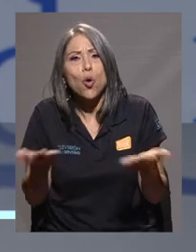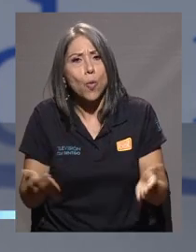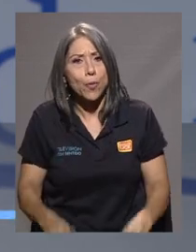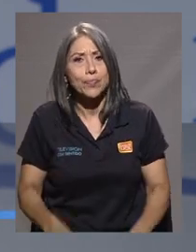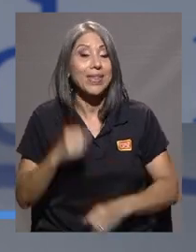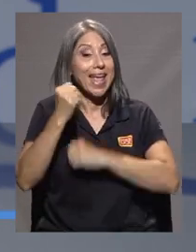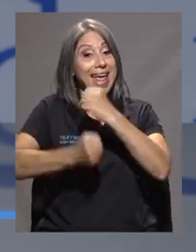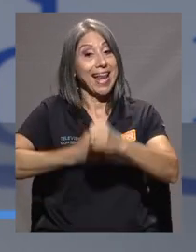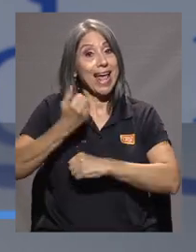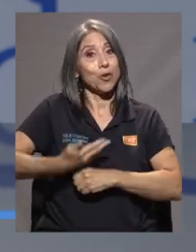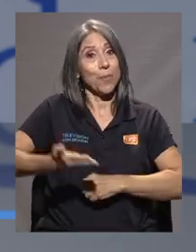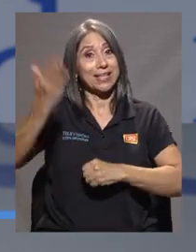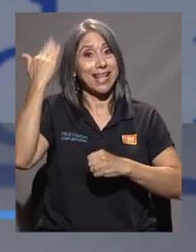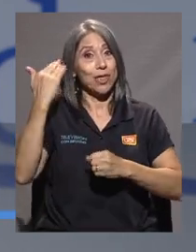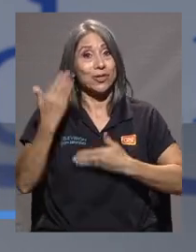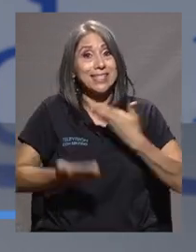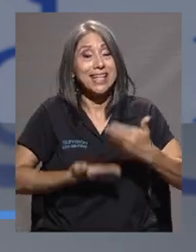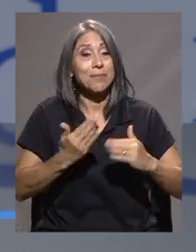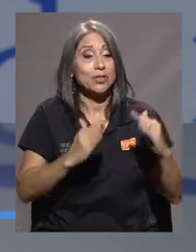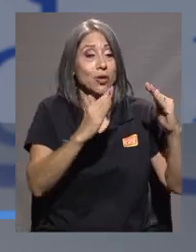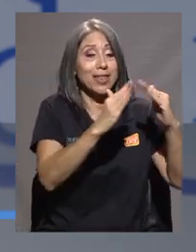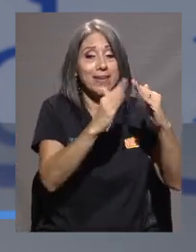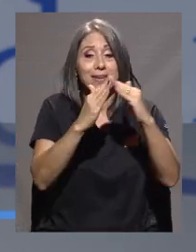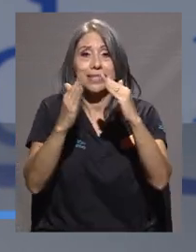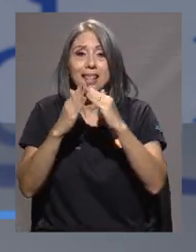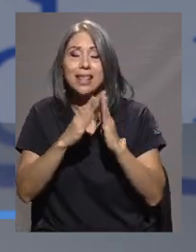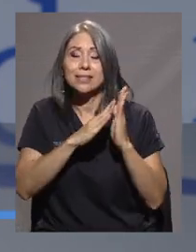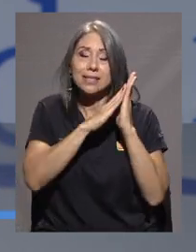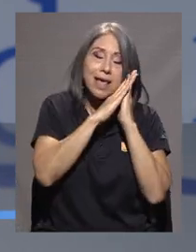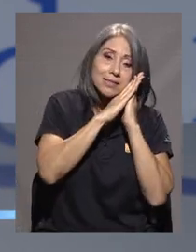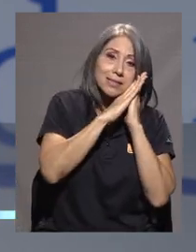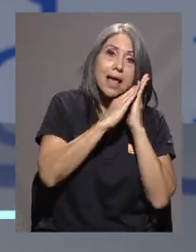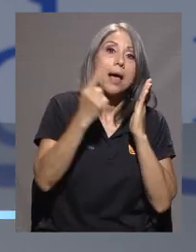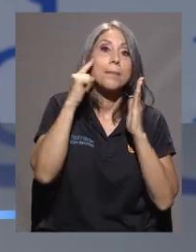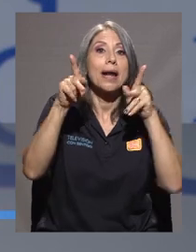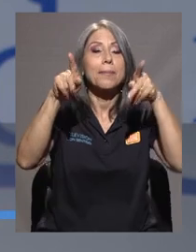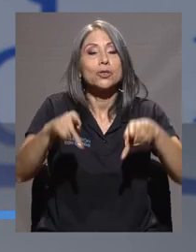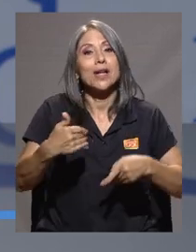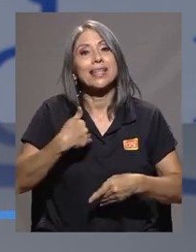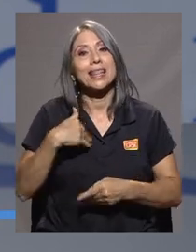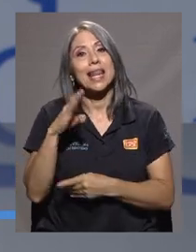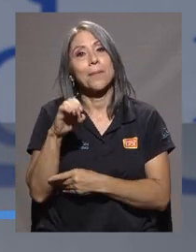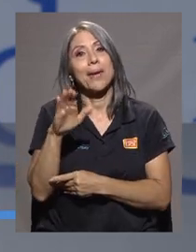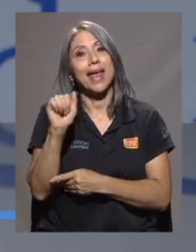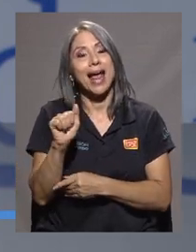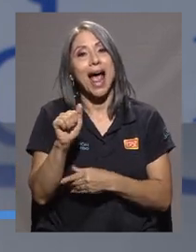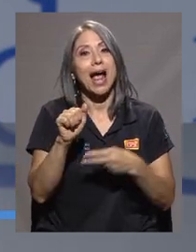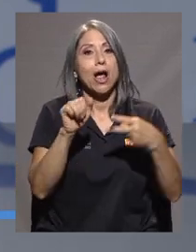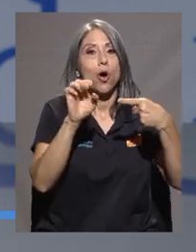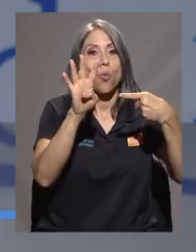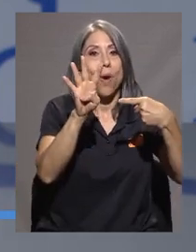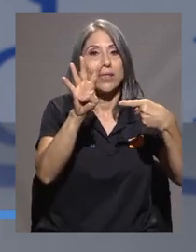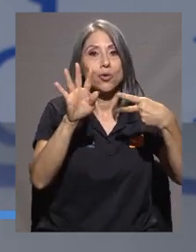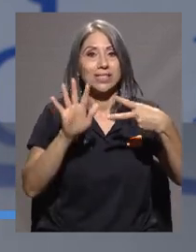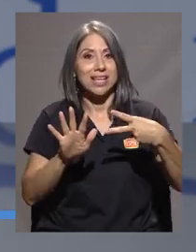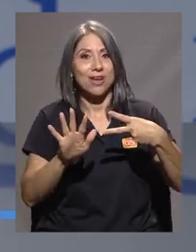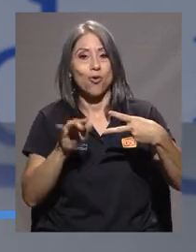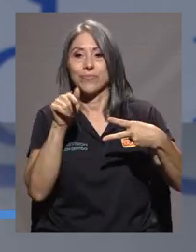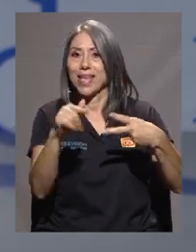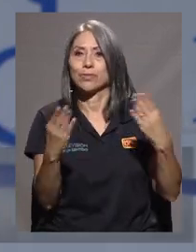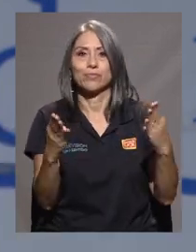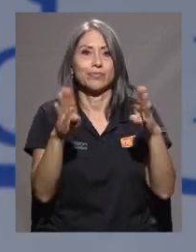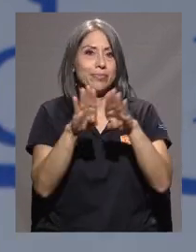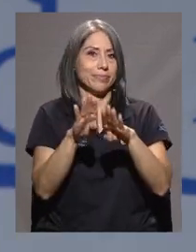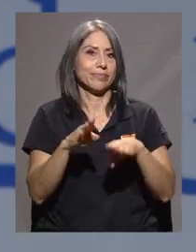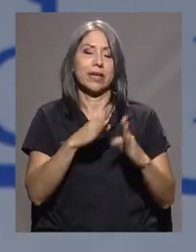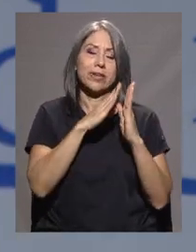pasado el servicio de residencias, que también es un servicio complementario que se da para becarios 4 y 5, estaba totalmente cerrado. Una